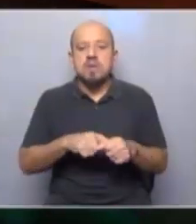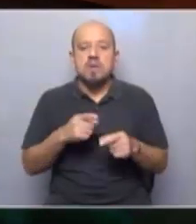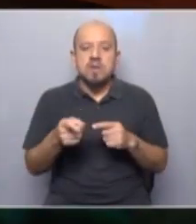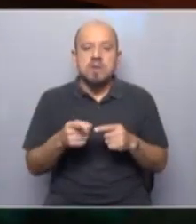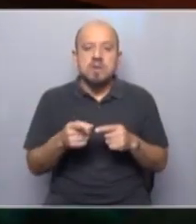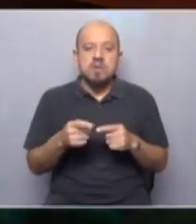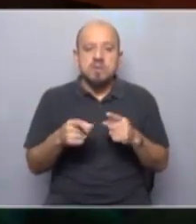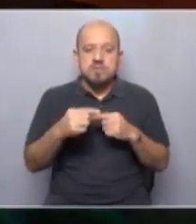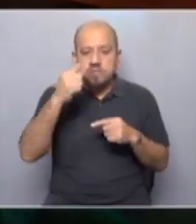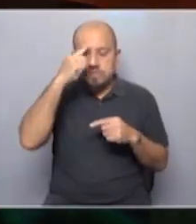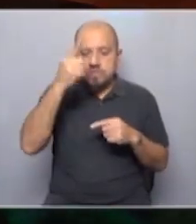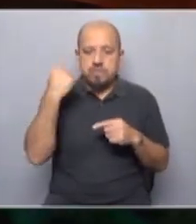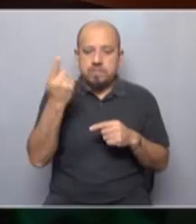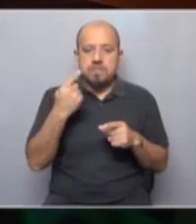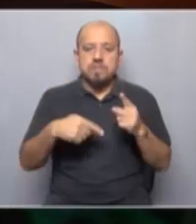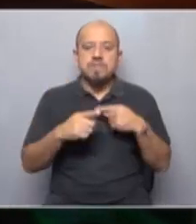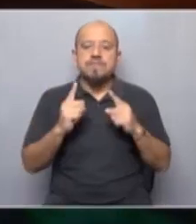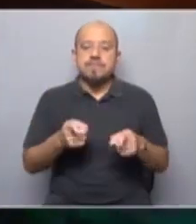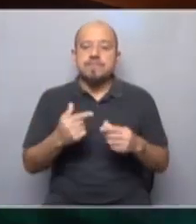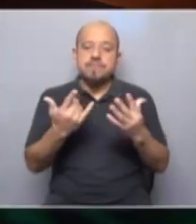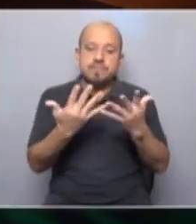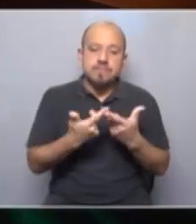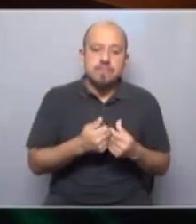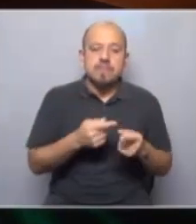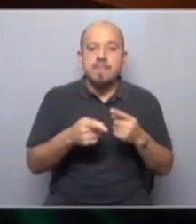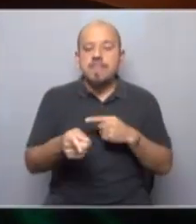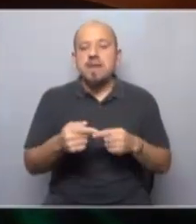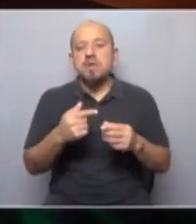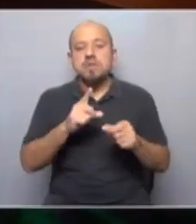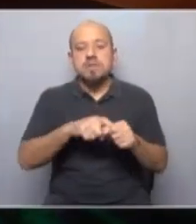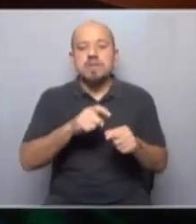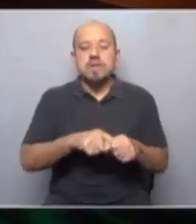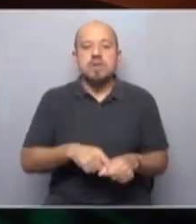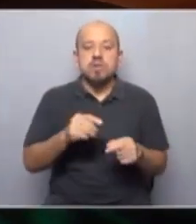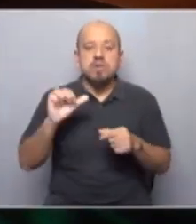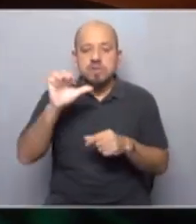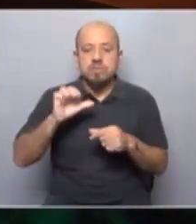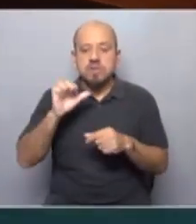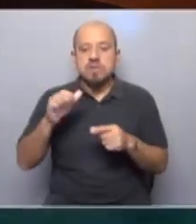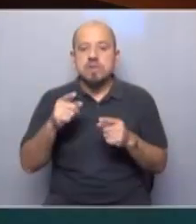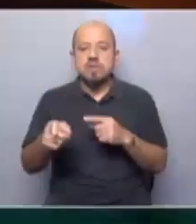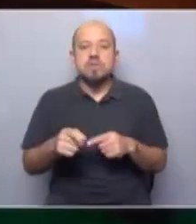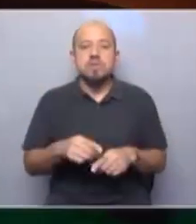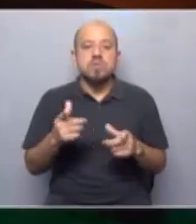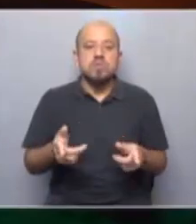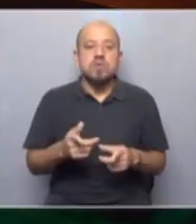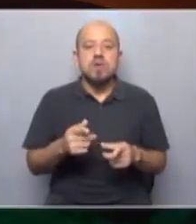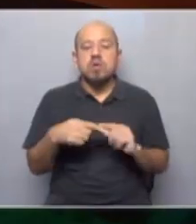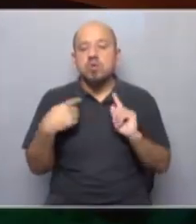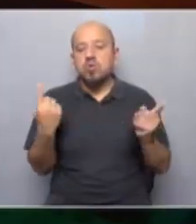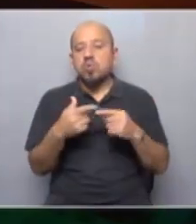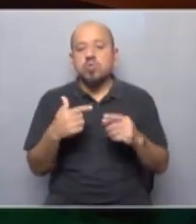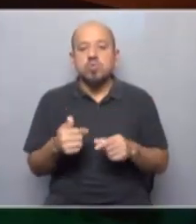un lado en clave internacional pero por otro organizando a través de sindicatos de esas empresas de esas transnacionales una respuesta en común